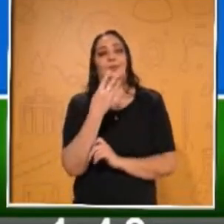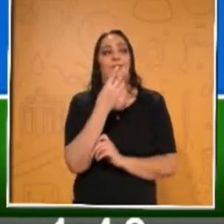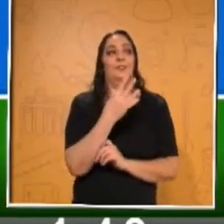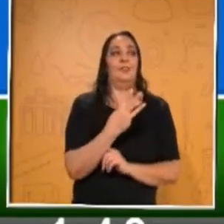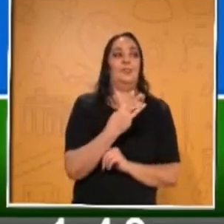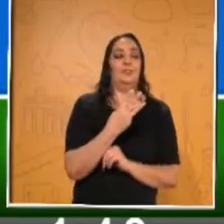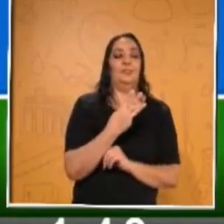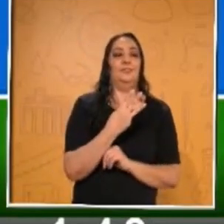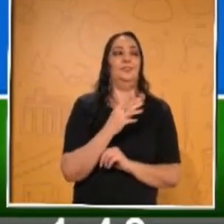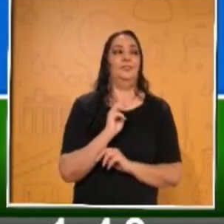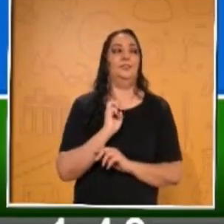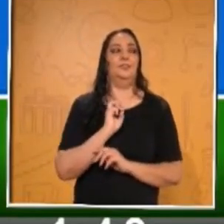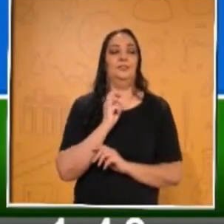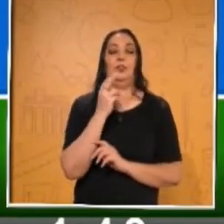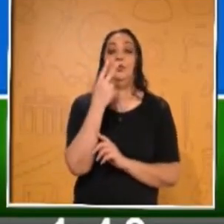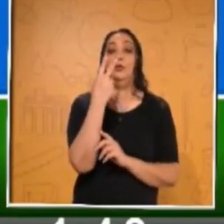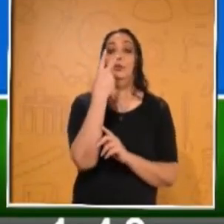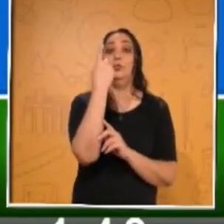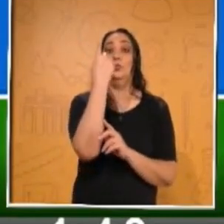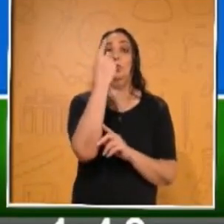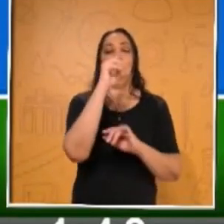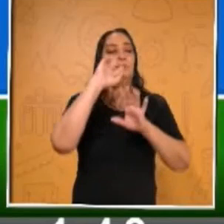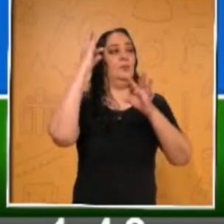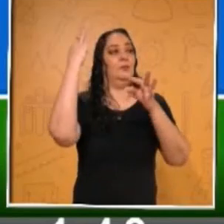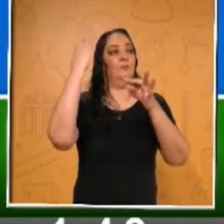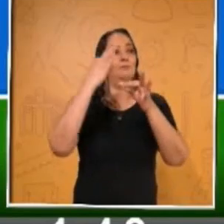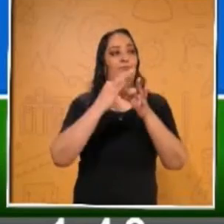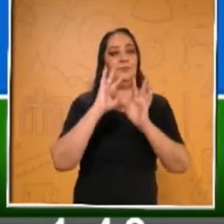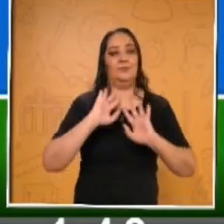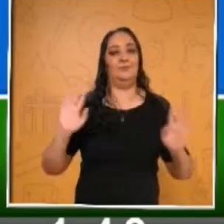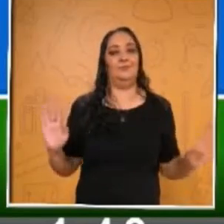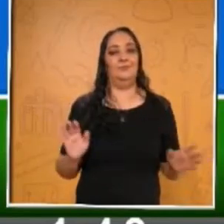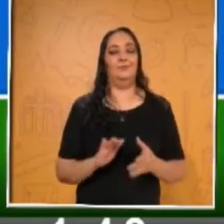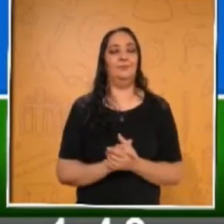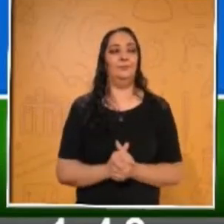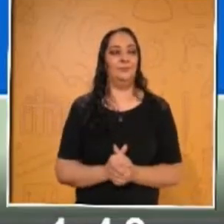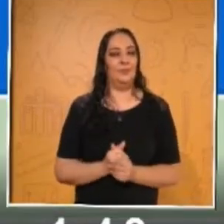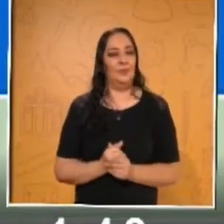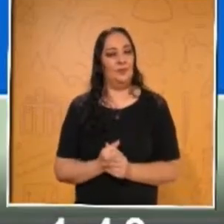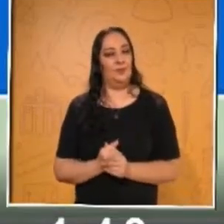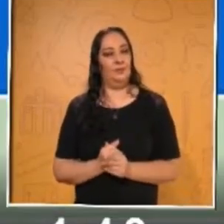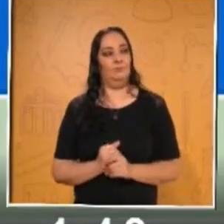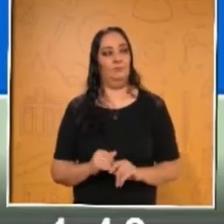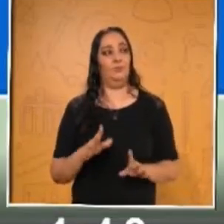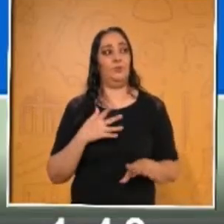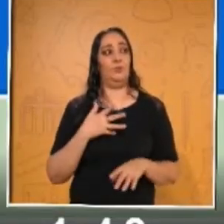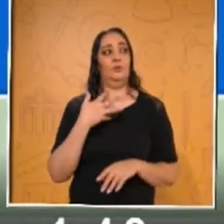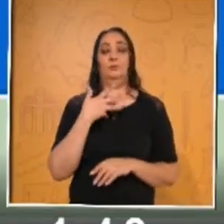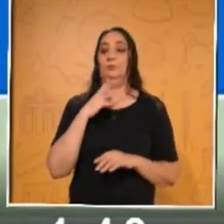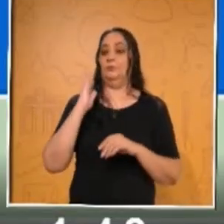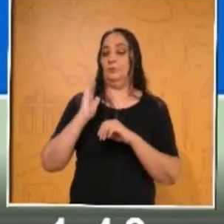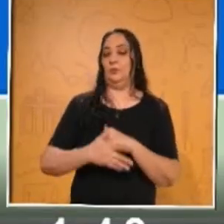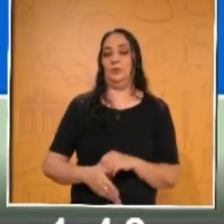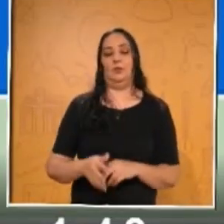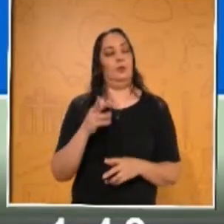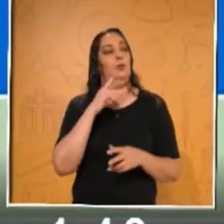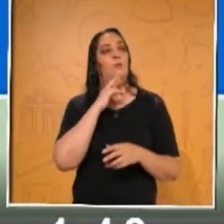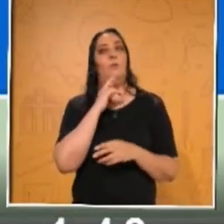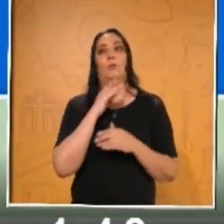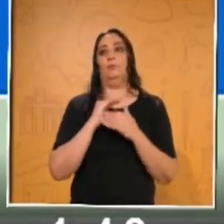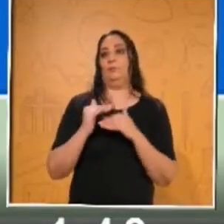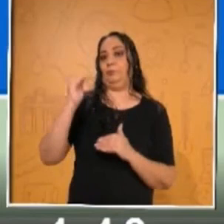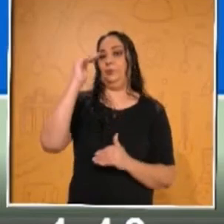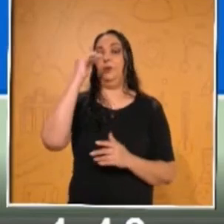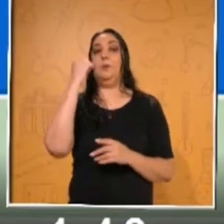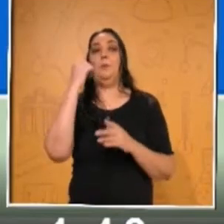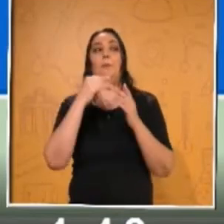cuatro, tres, dos, uno. Y listo. Ahí está. Se termina el tiempo. La mayoría acertó, acertó,